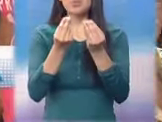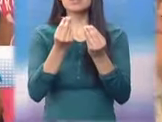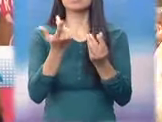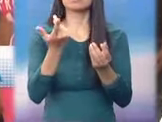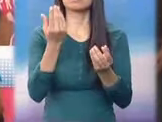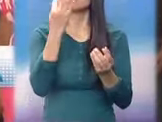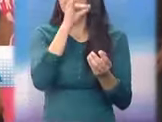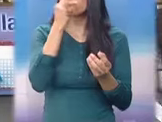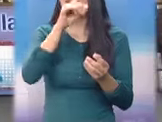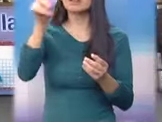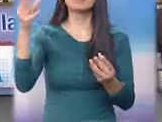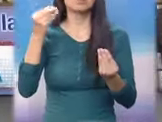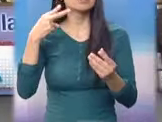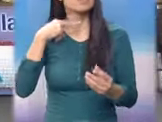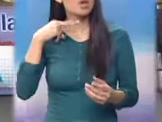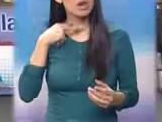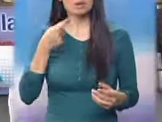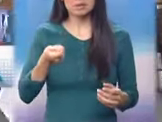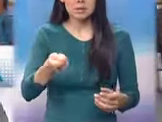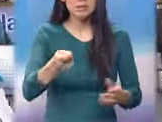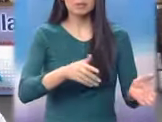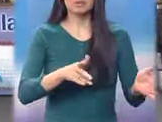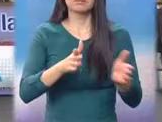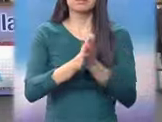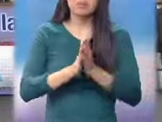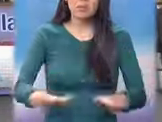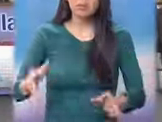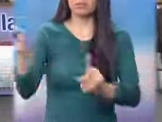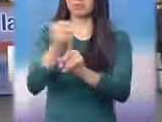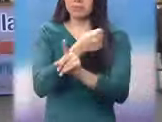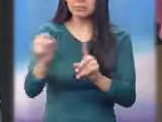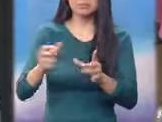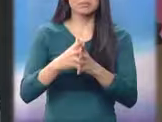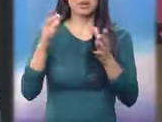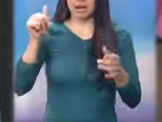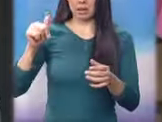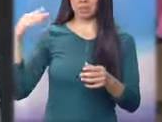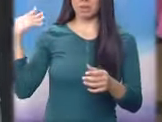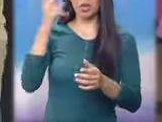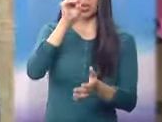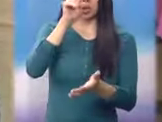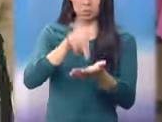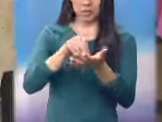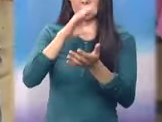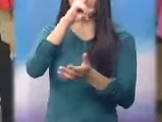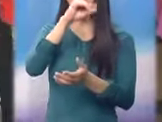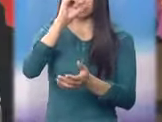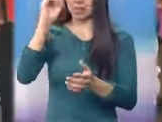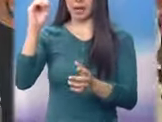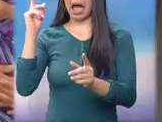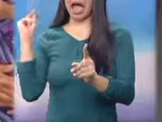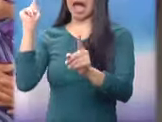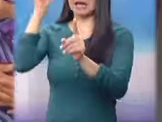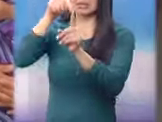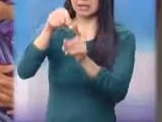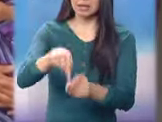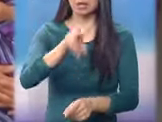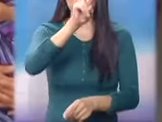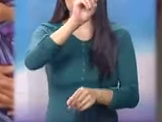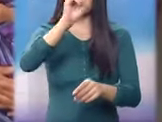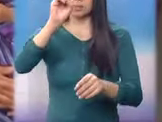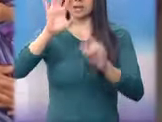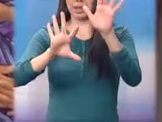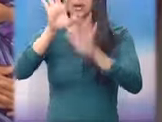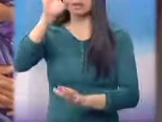violencia. Según la coordinadora 25 de noviembre, desde el año 2000 hasta el momento, han sido asesinadas 7 mil